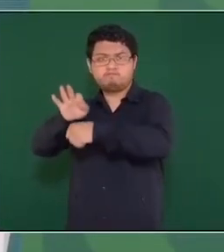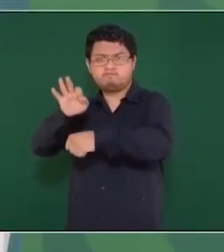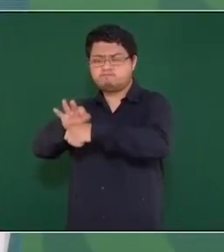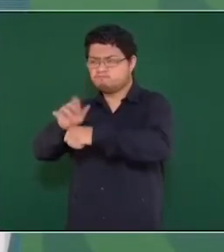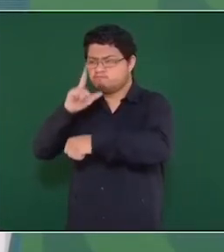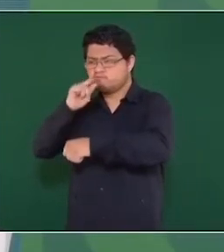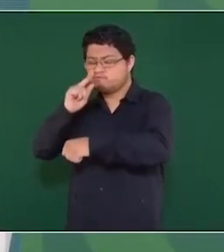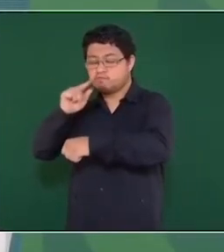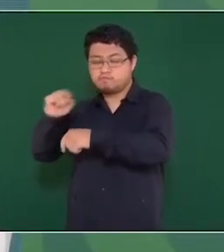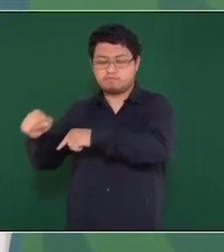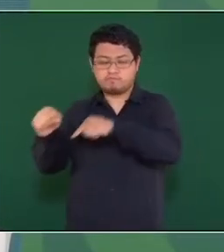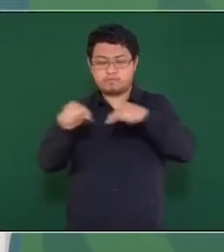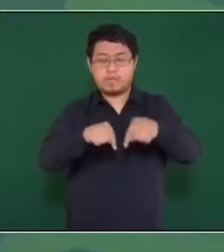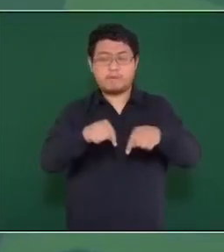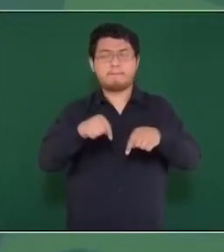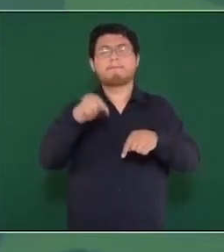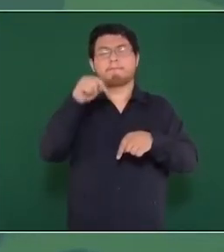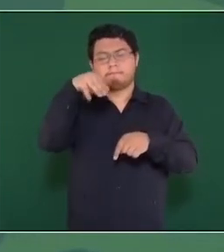también Marina,